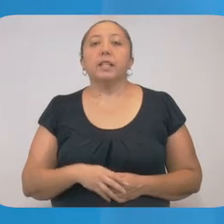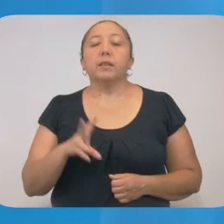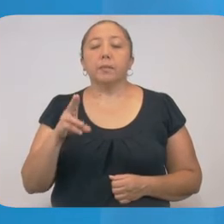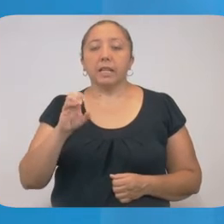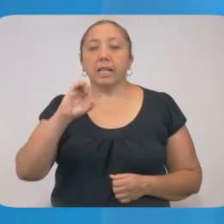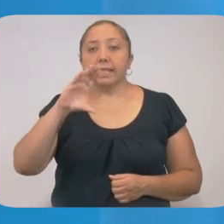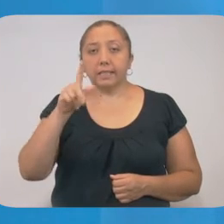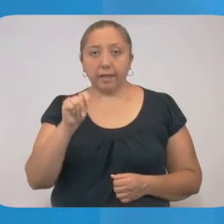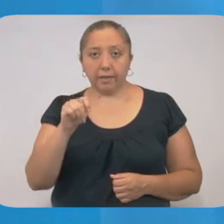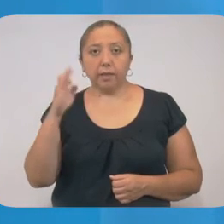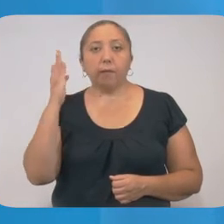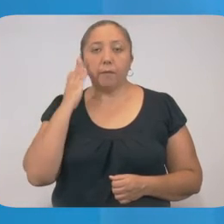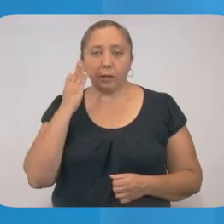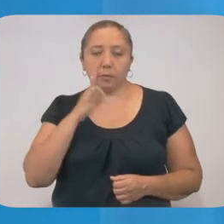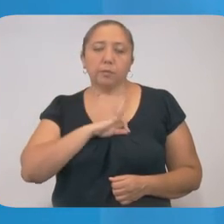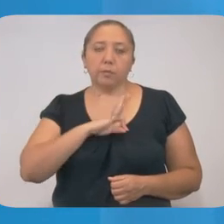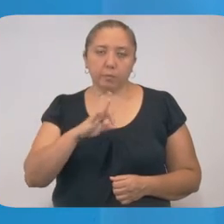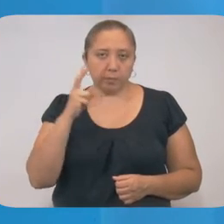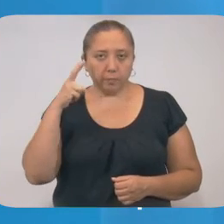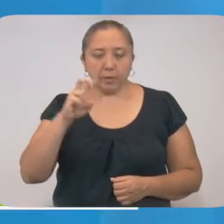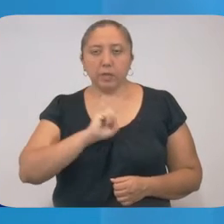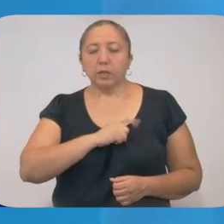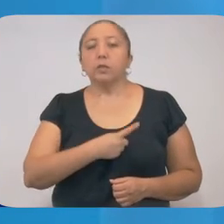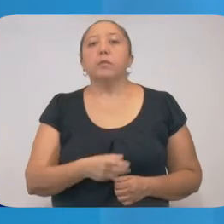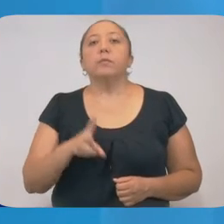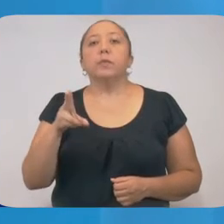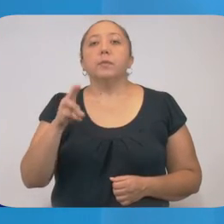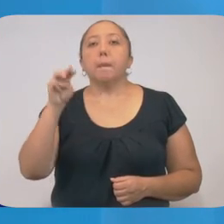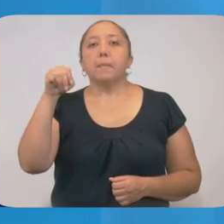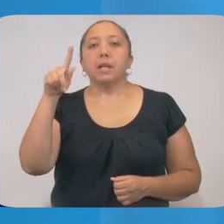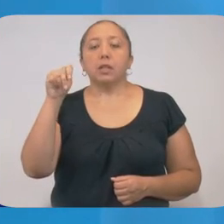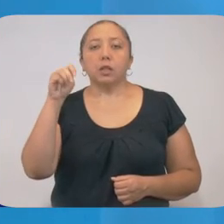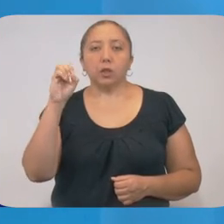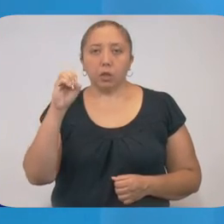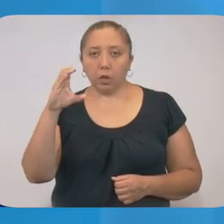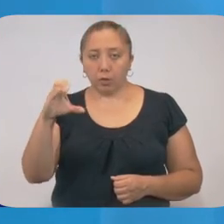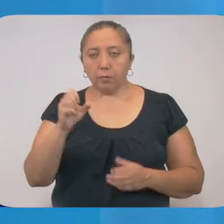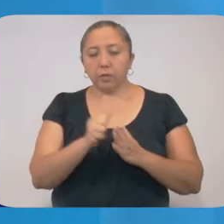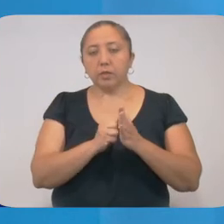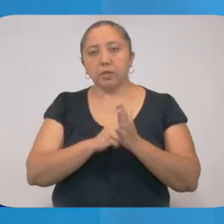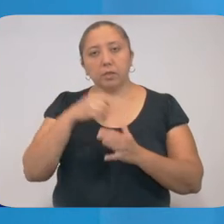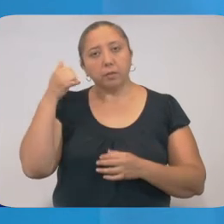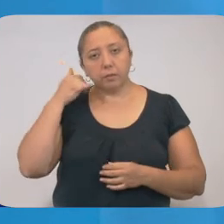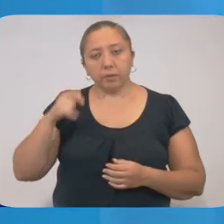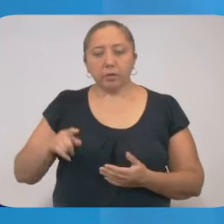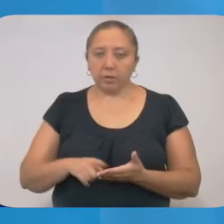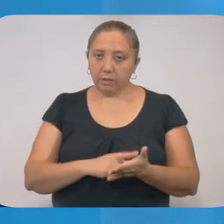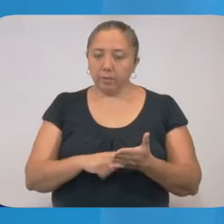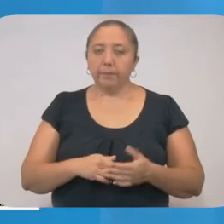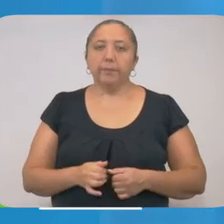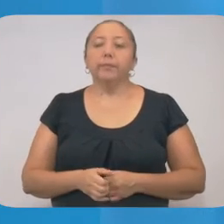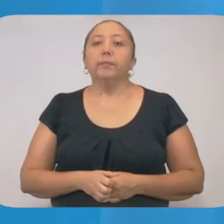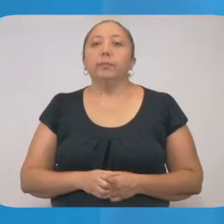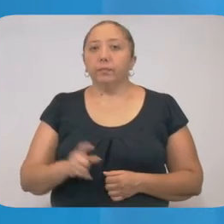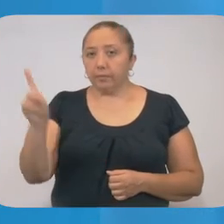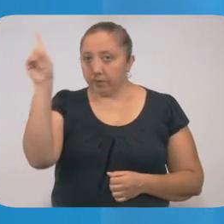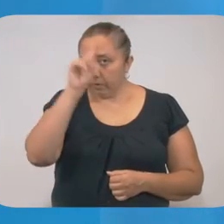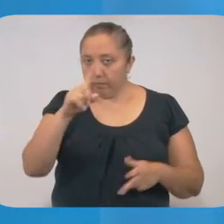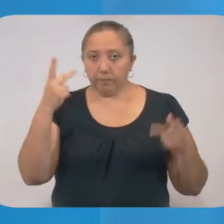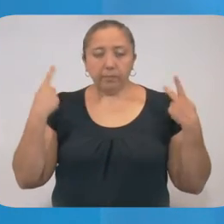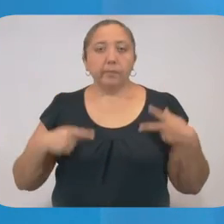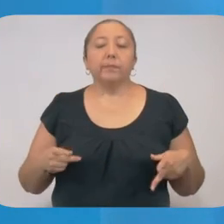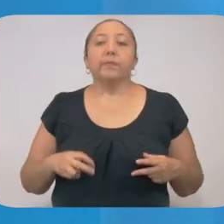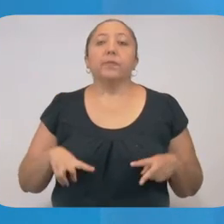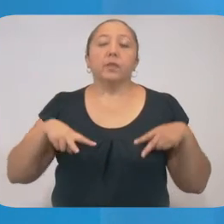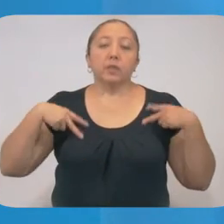chat de la salud vía la red social de Facebook. La aplicación Meditoc para los sistemas Android y Apple. Recomendamos a la